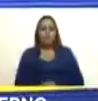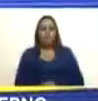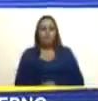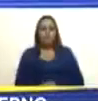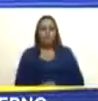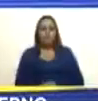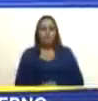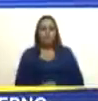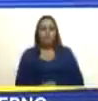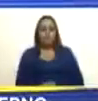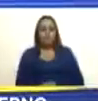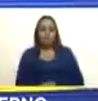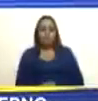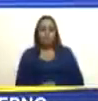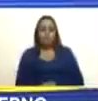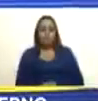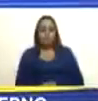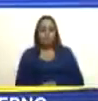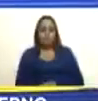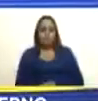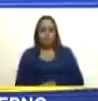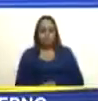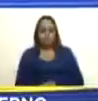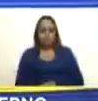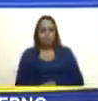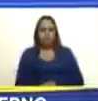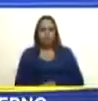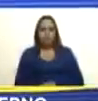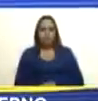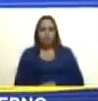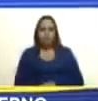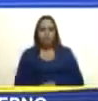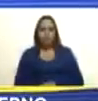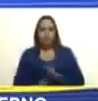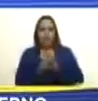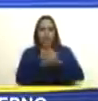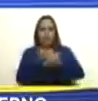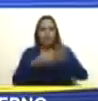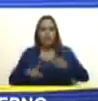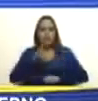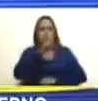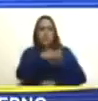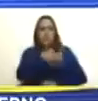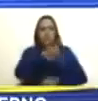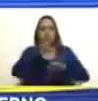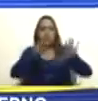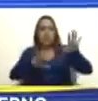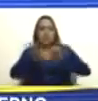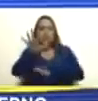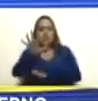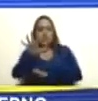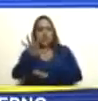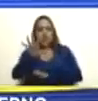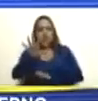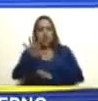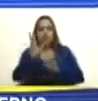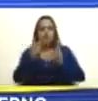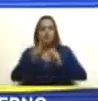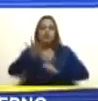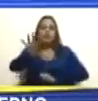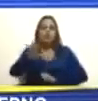185 capítulo 5 el